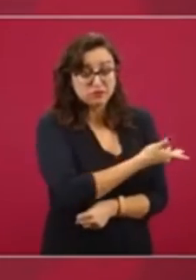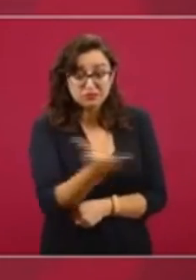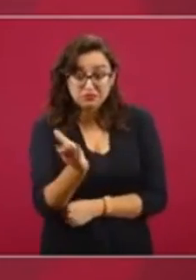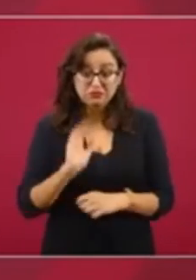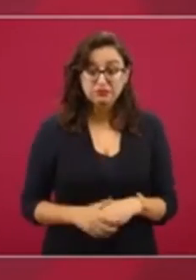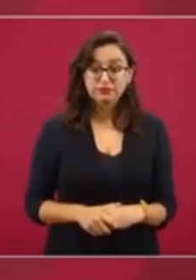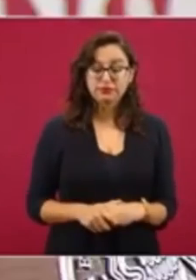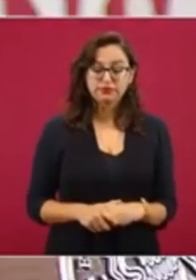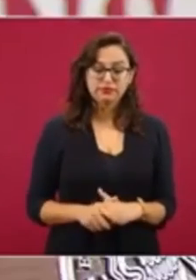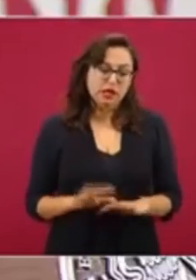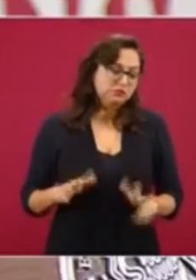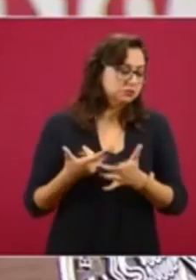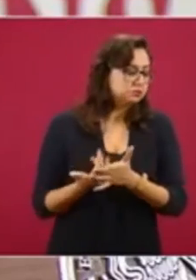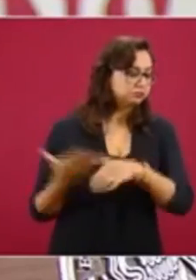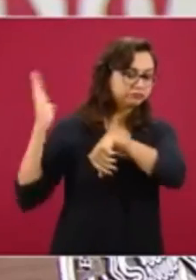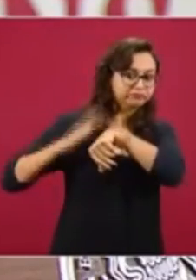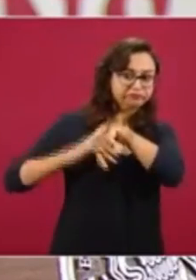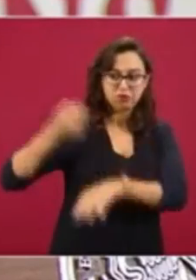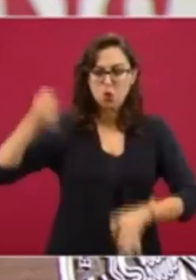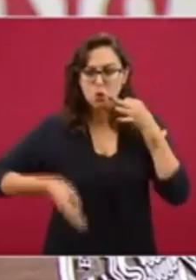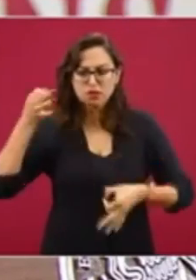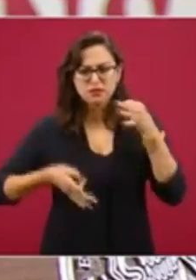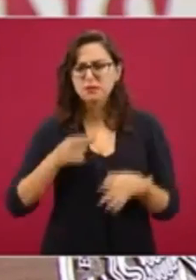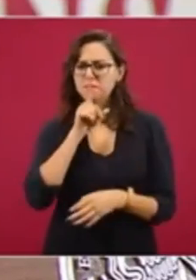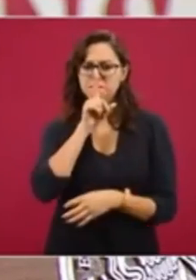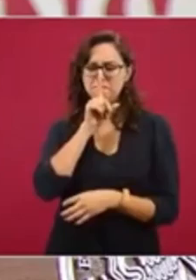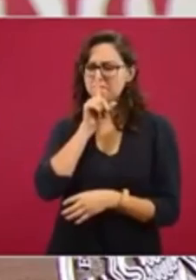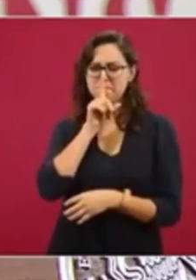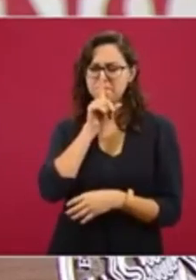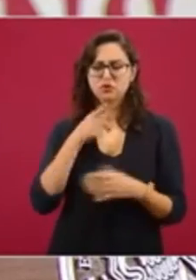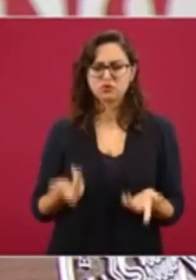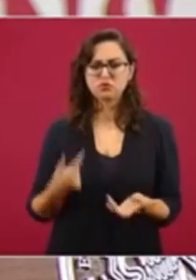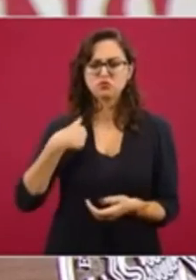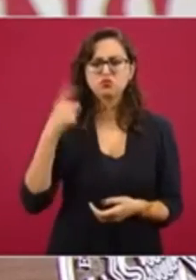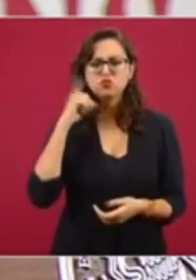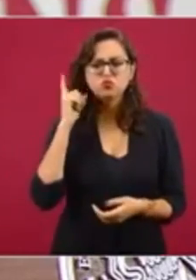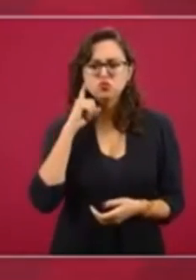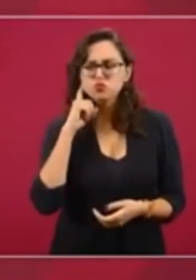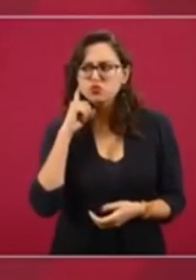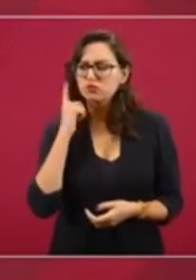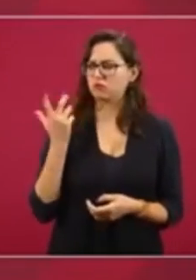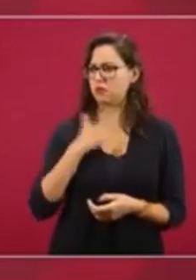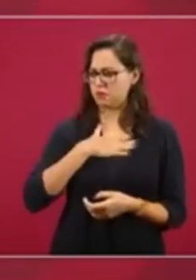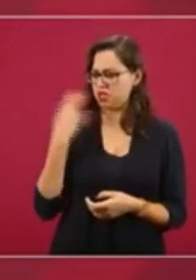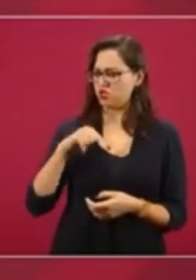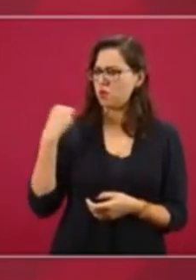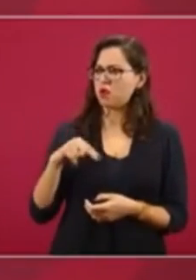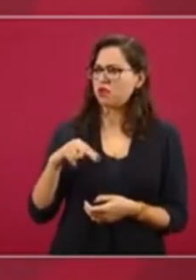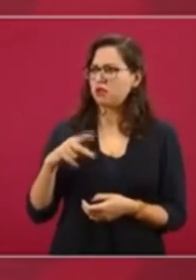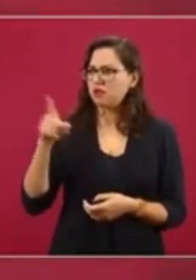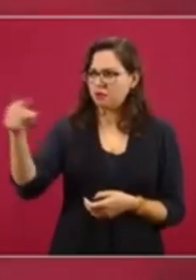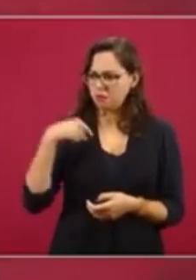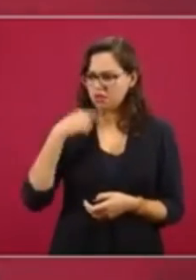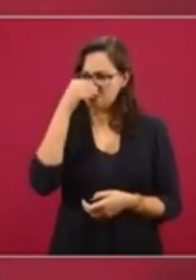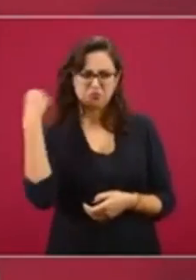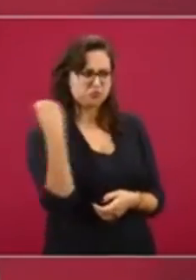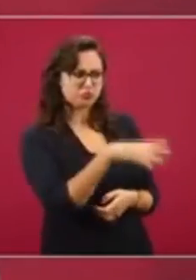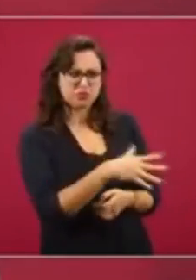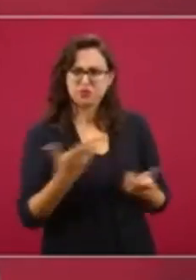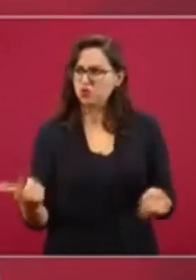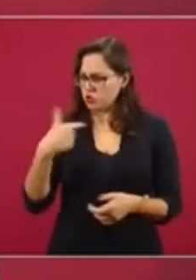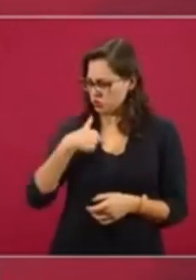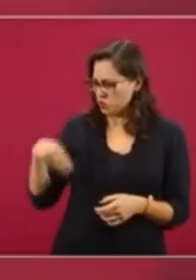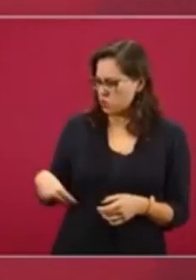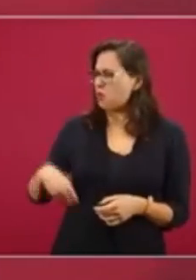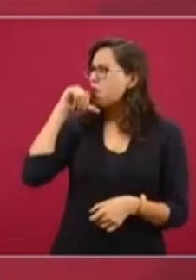a que haya un juicio. Si se está mencionando de que una persona está involucrada o se le está acusando y es